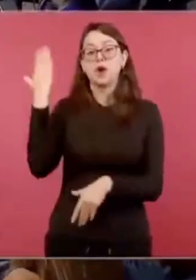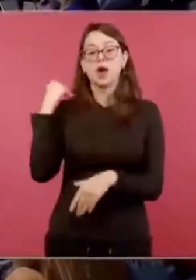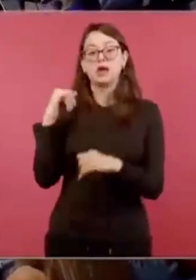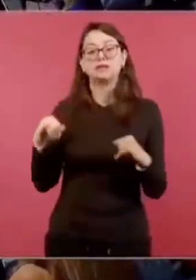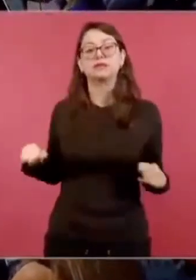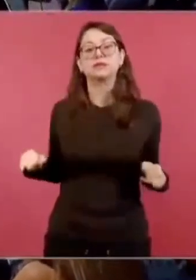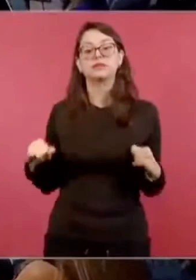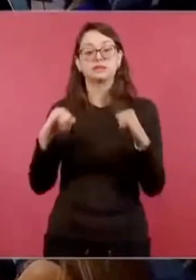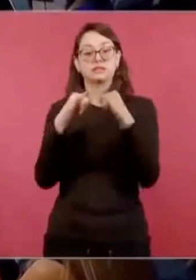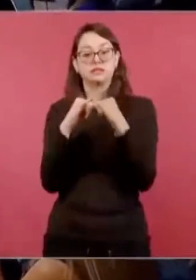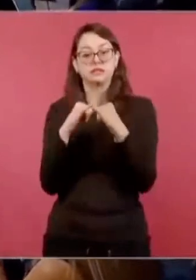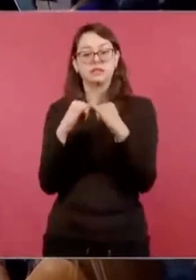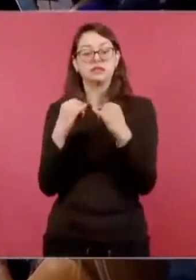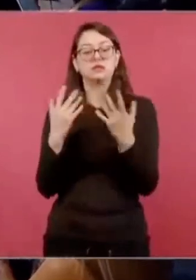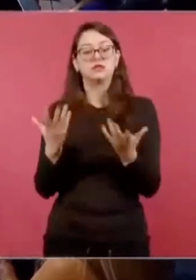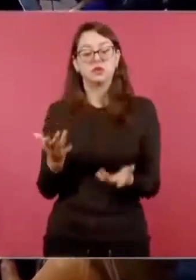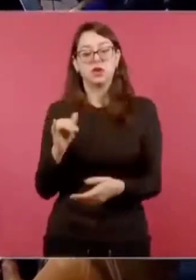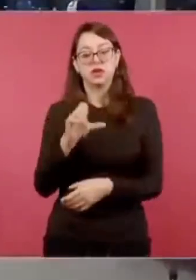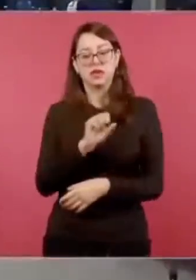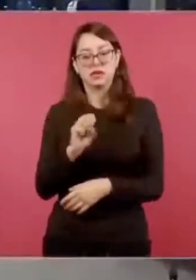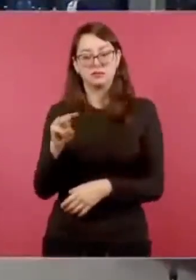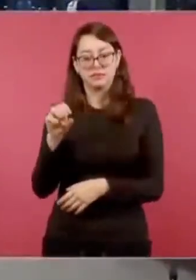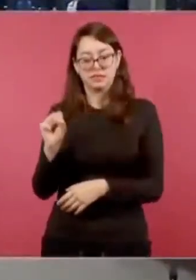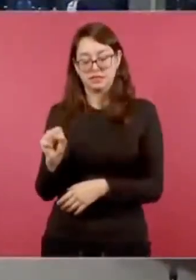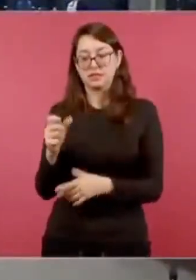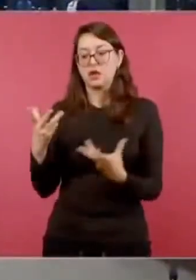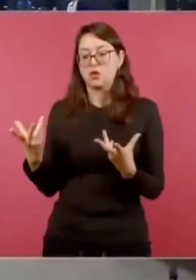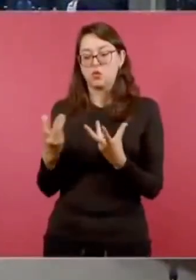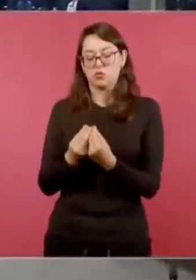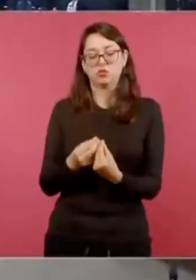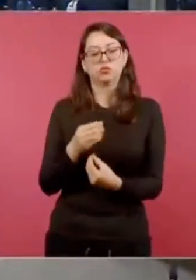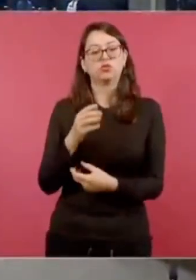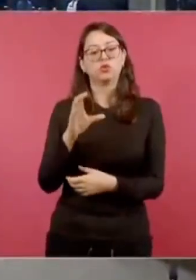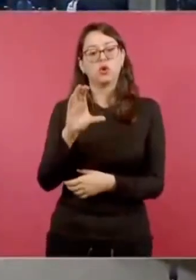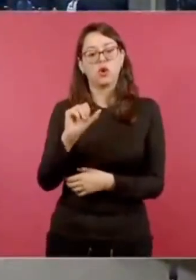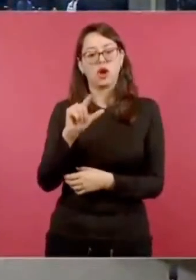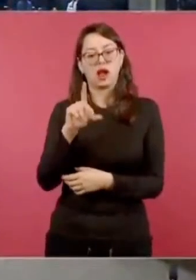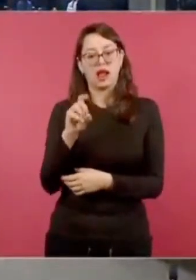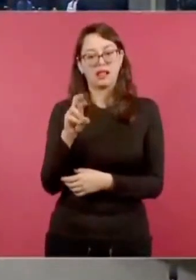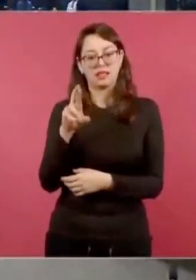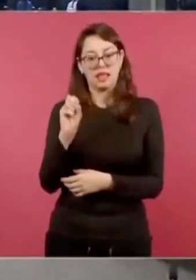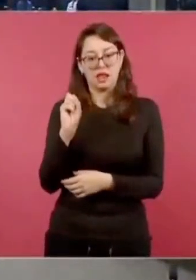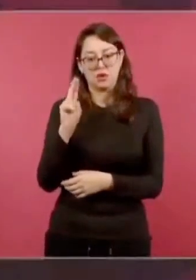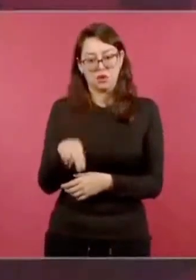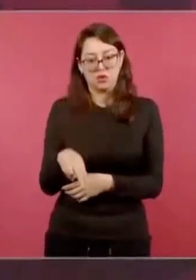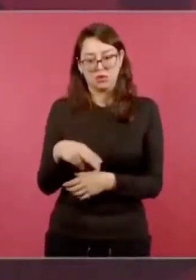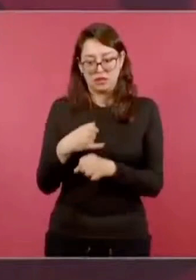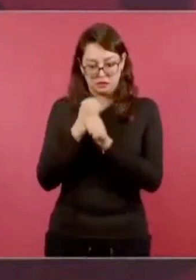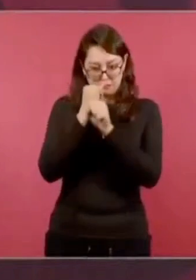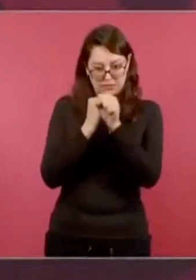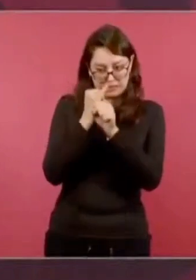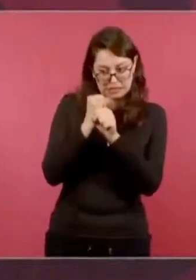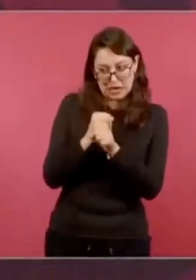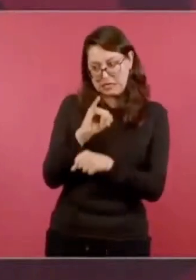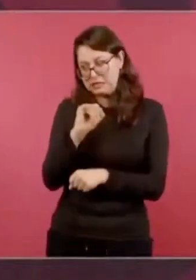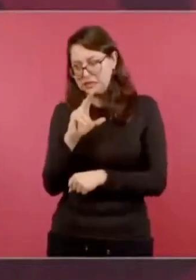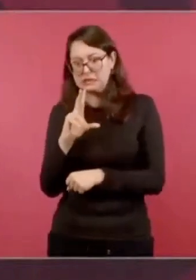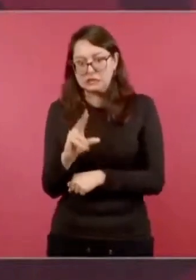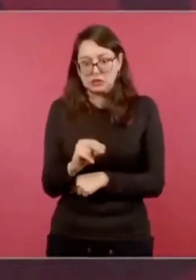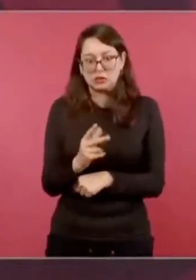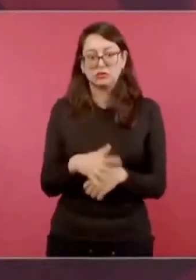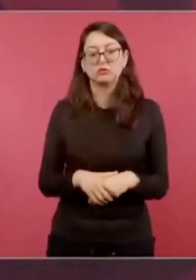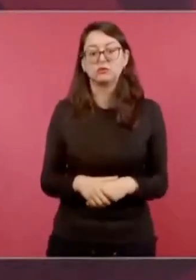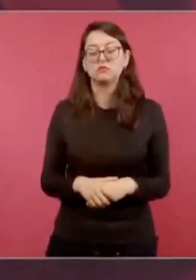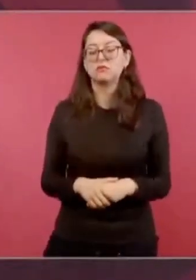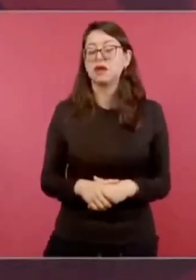Social para los Trabajadores del Estado, con Felipe Calderón Hinojosa. Señor, ¿su punto de vista? Pues no sabemos si hay investigación.